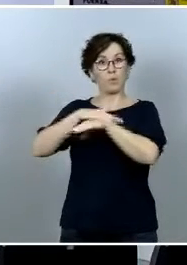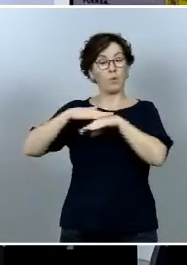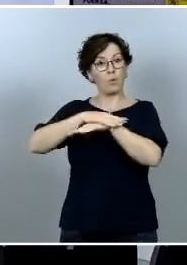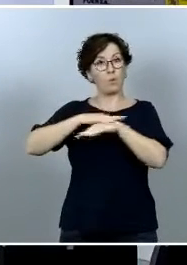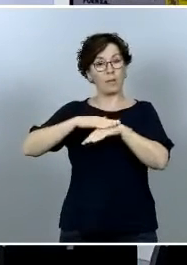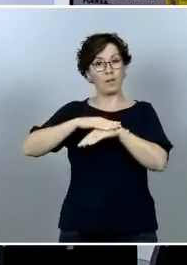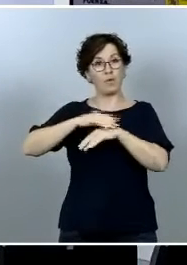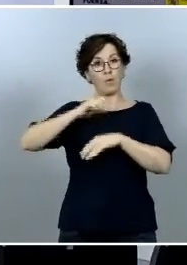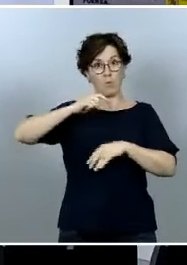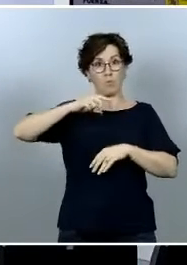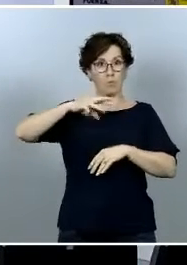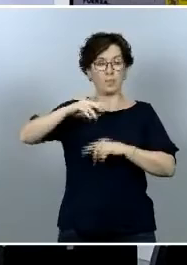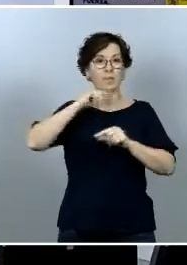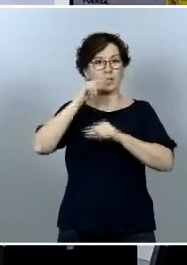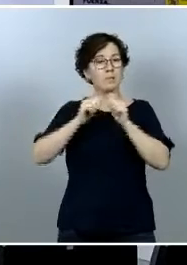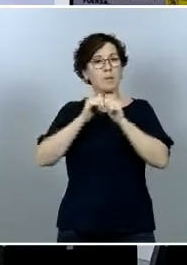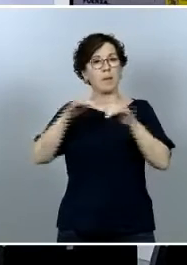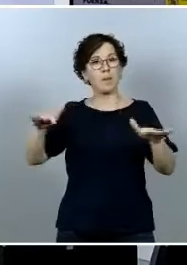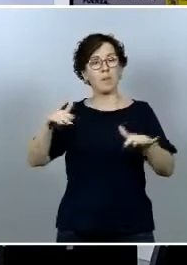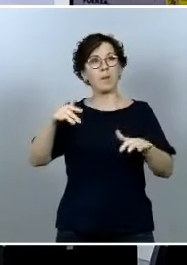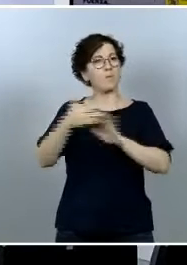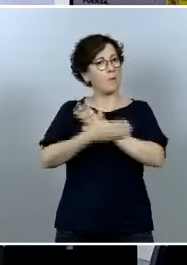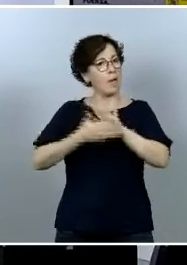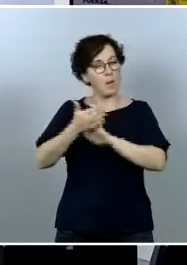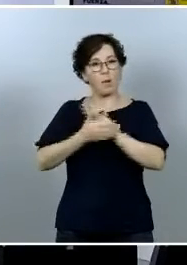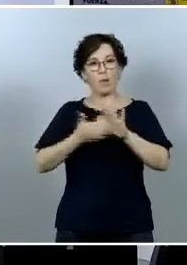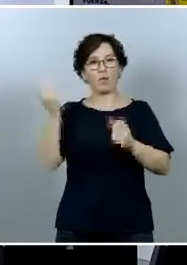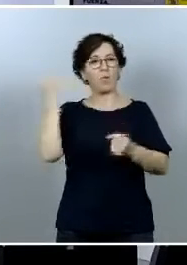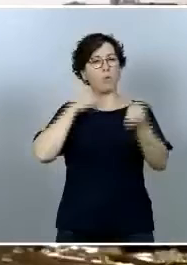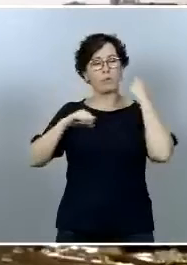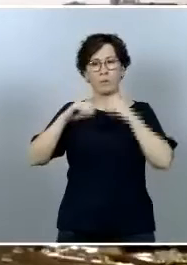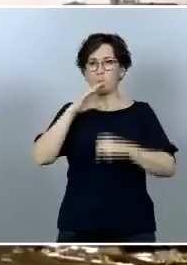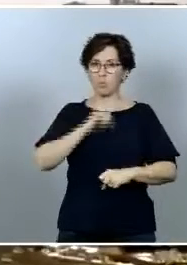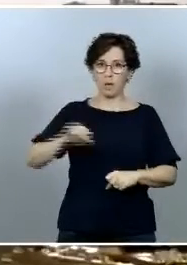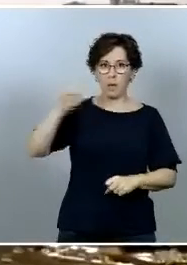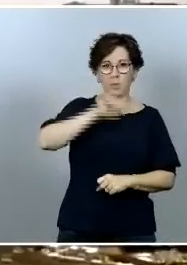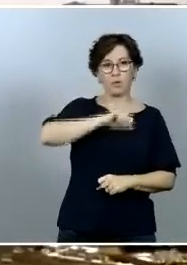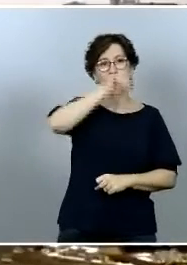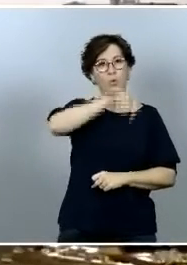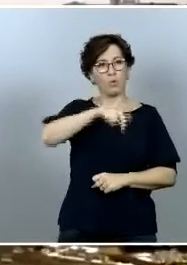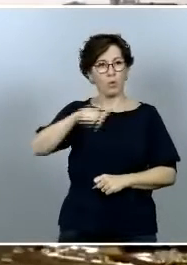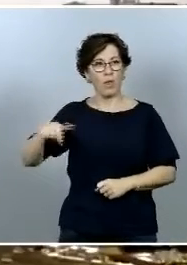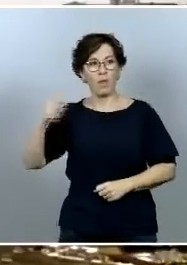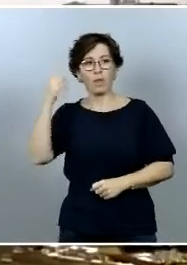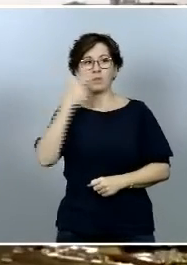hablado del extraordinario comportamiento de los ciudadanos y su compromiso me gustaría saber si desde su punto de vista los